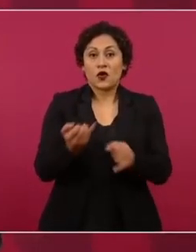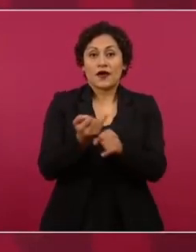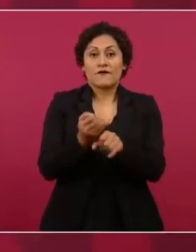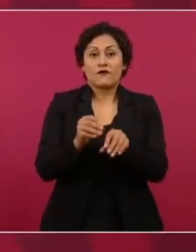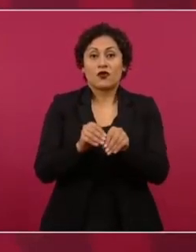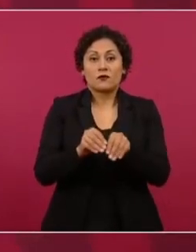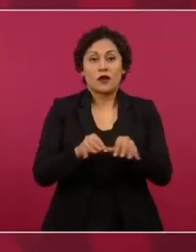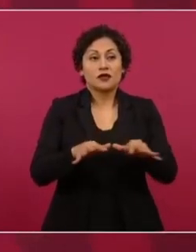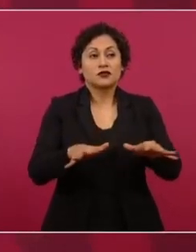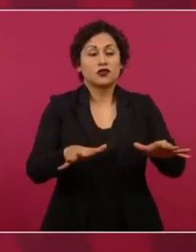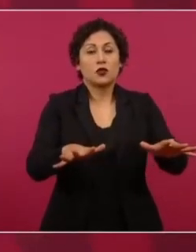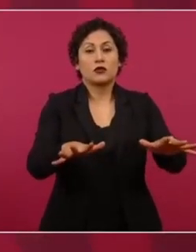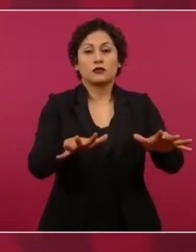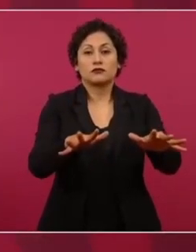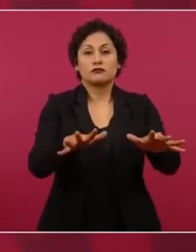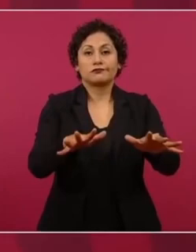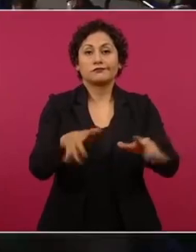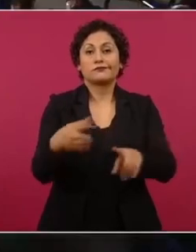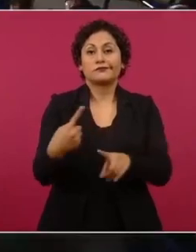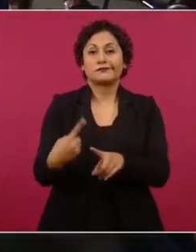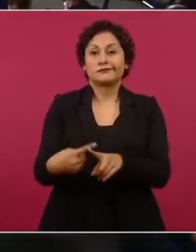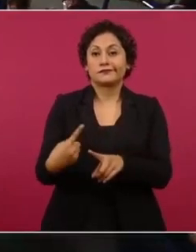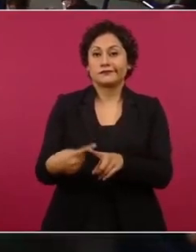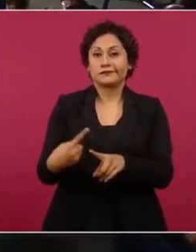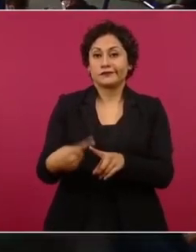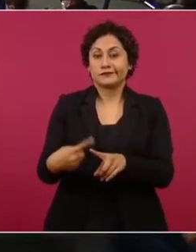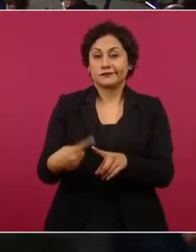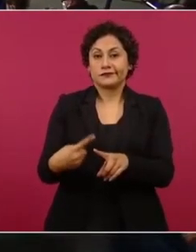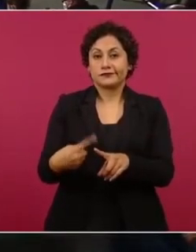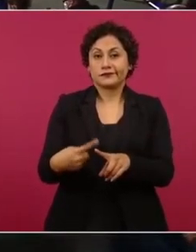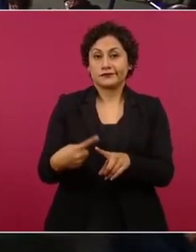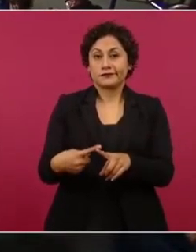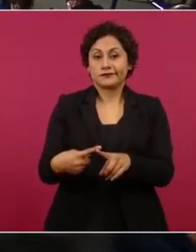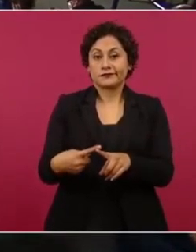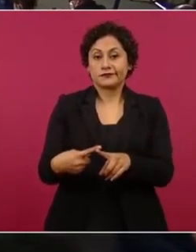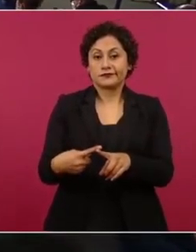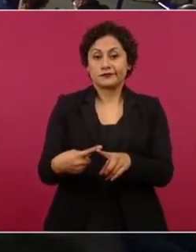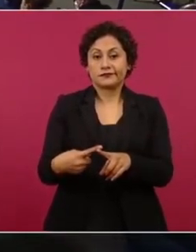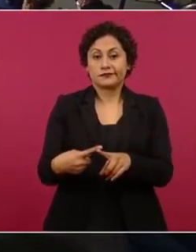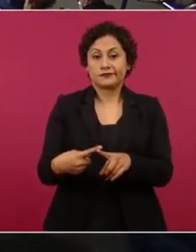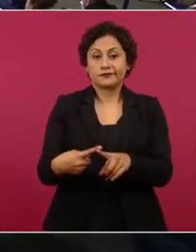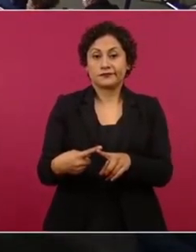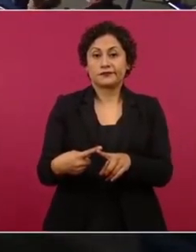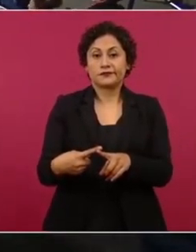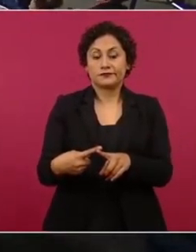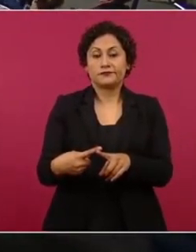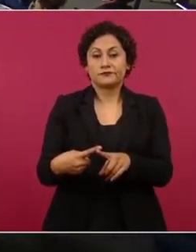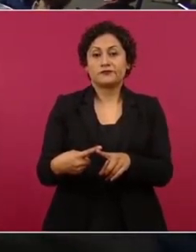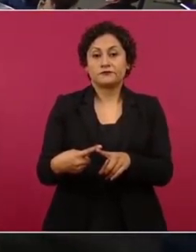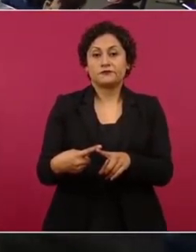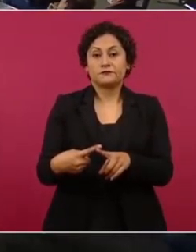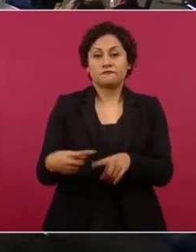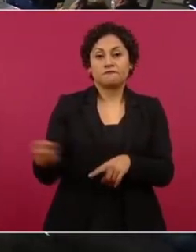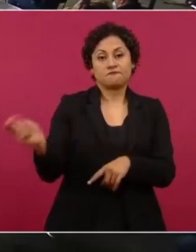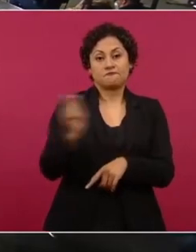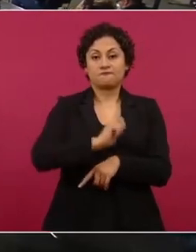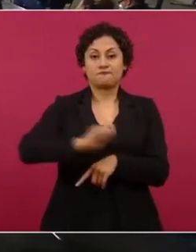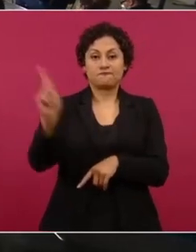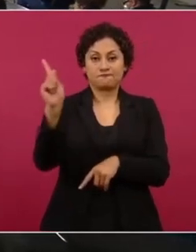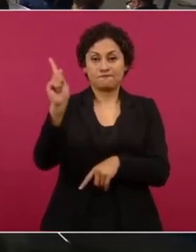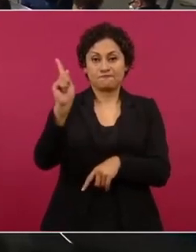el experto, el especialista